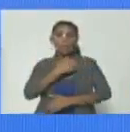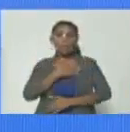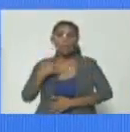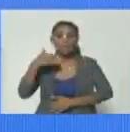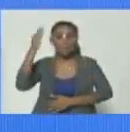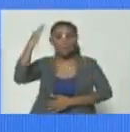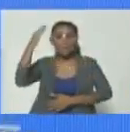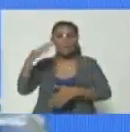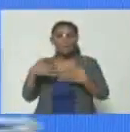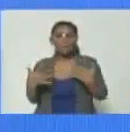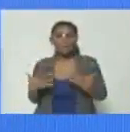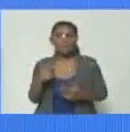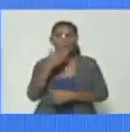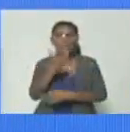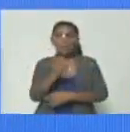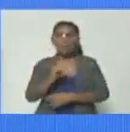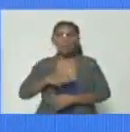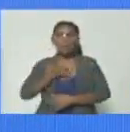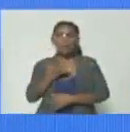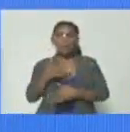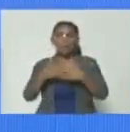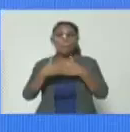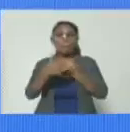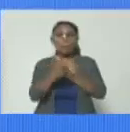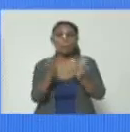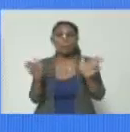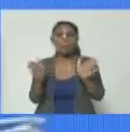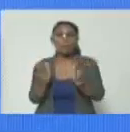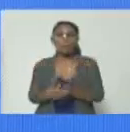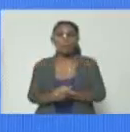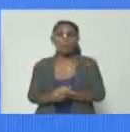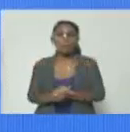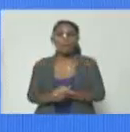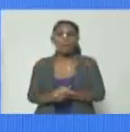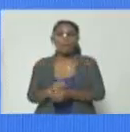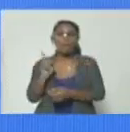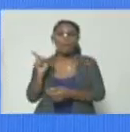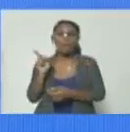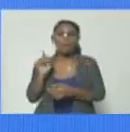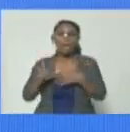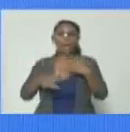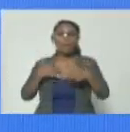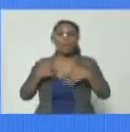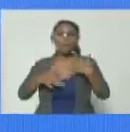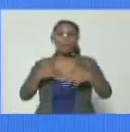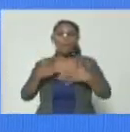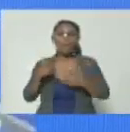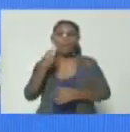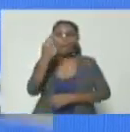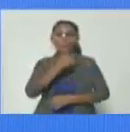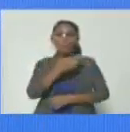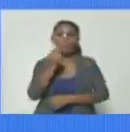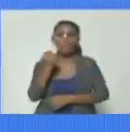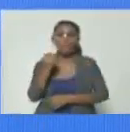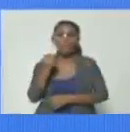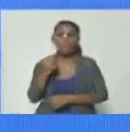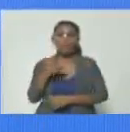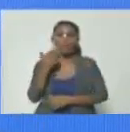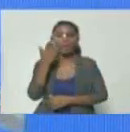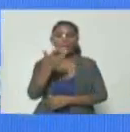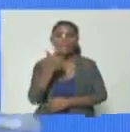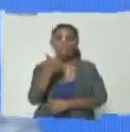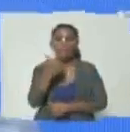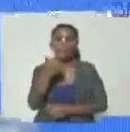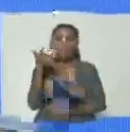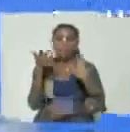si usted nos pudiera ampliar ese evento que comprometió por lo que usted dice